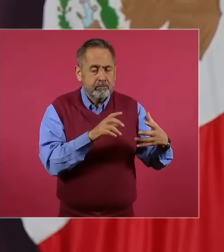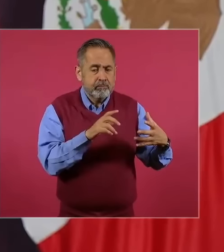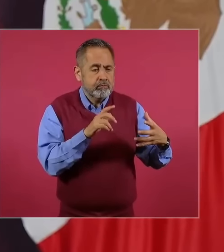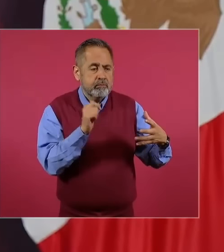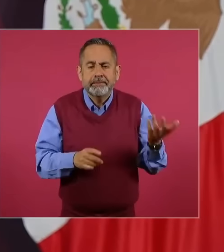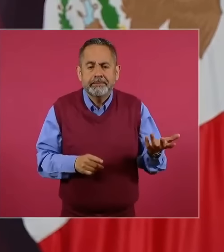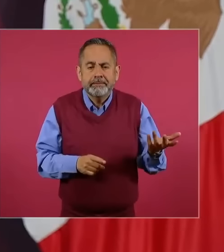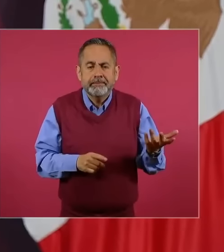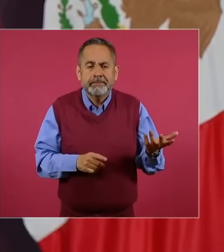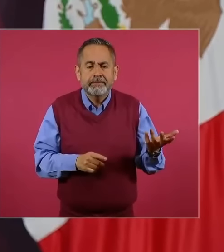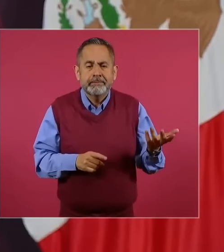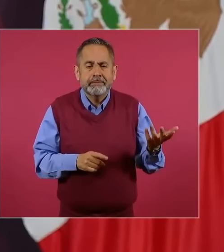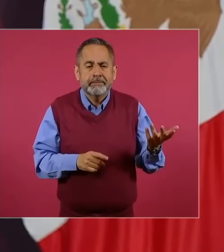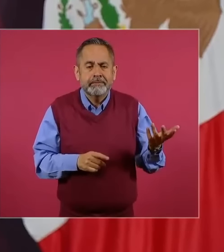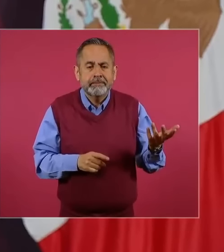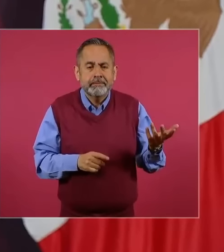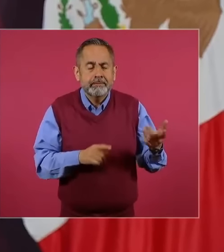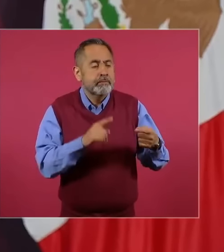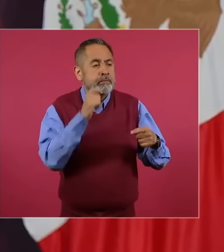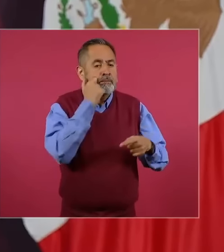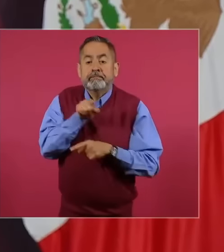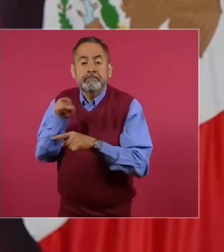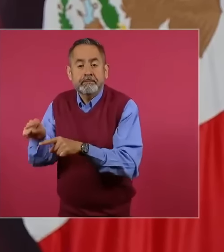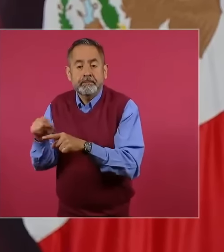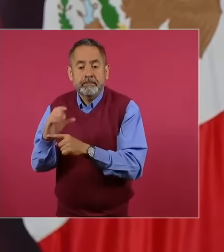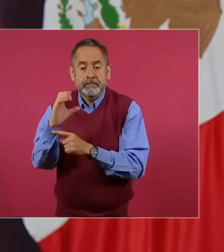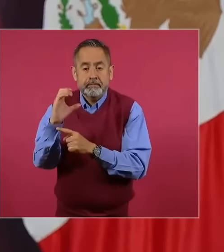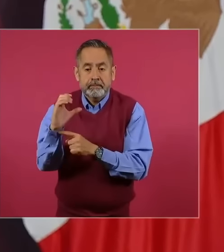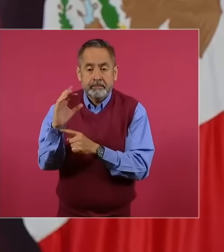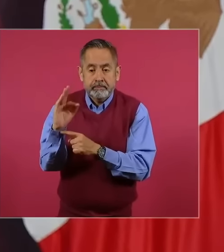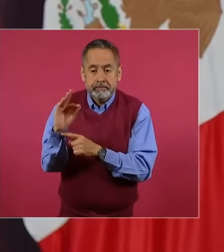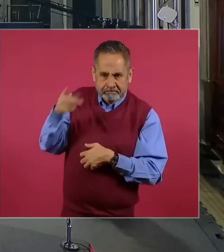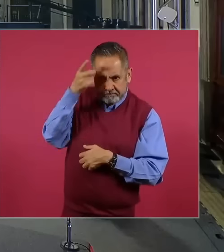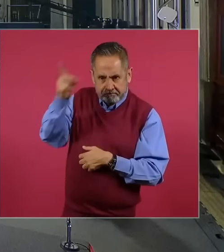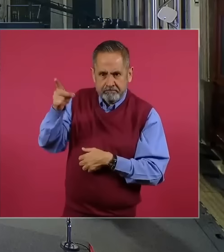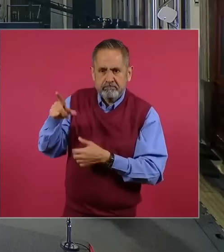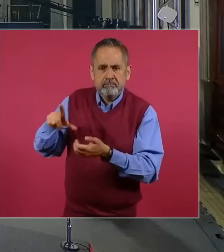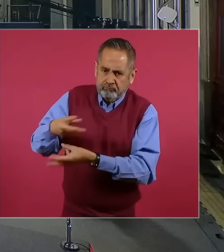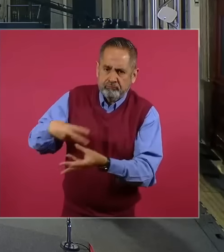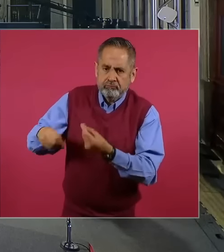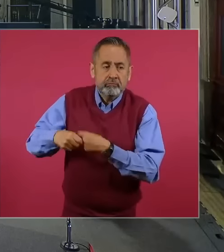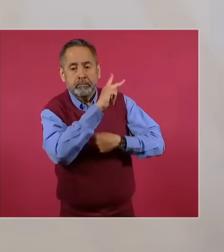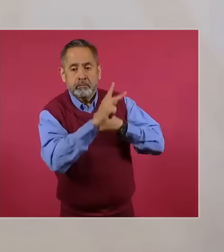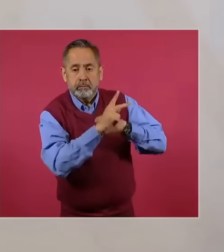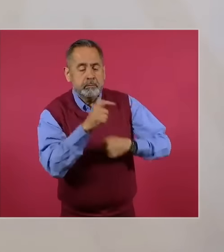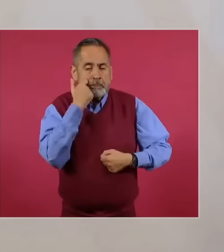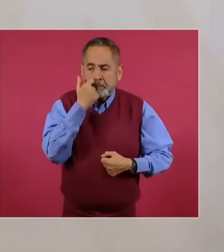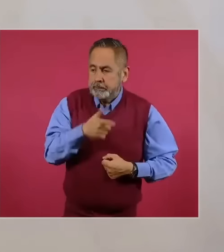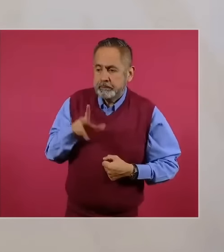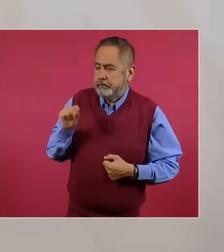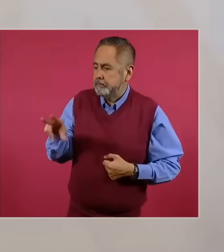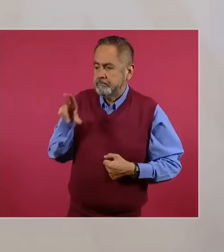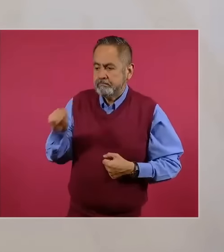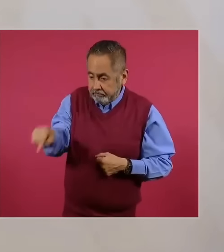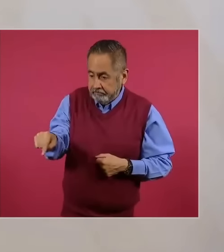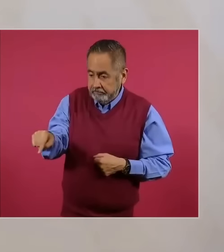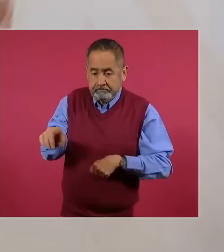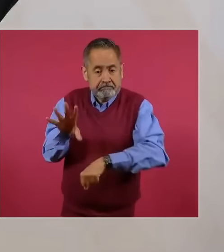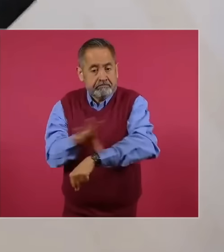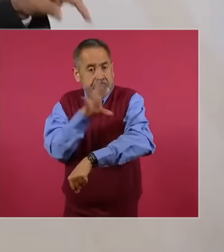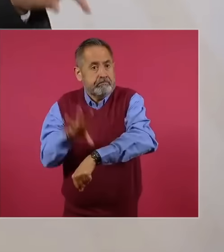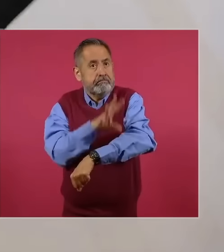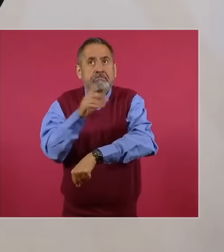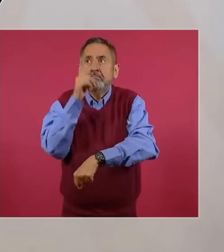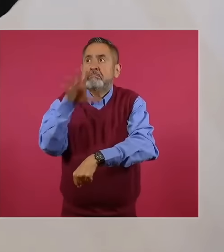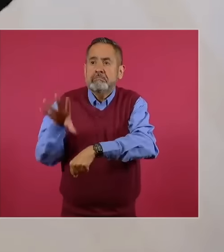la Comisión Federal de Electricidad sea una empresa pública, quieren que toda la industria eléctrica esté